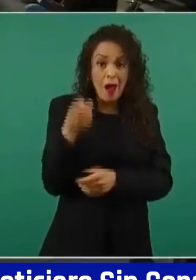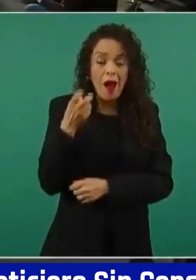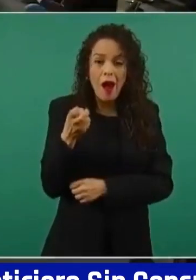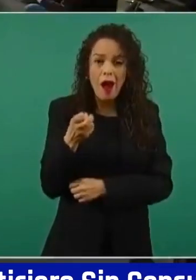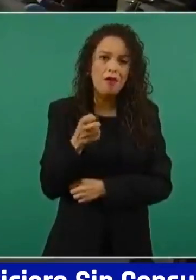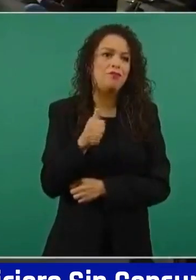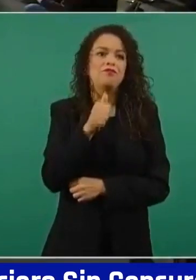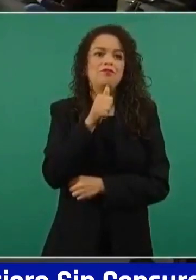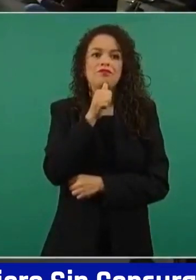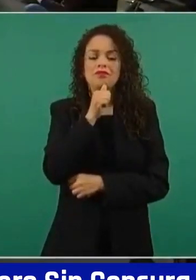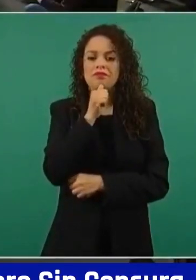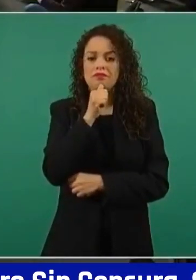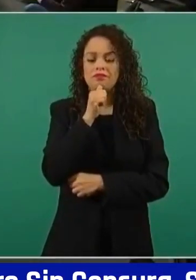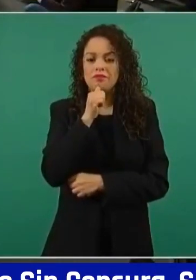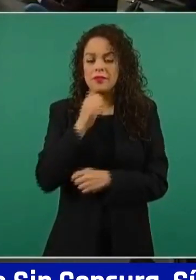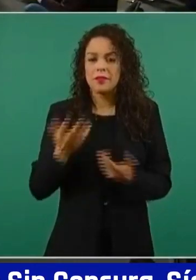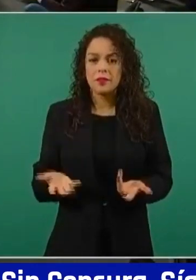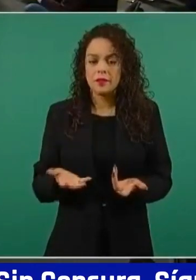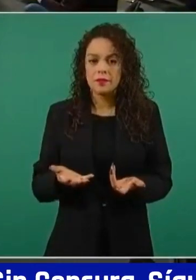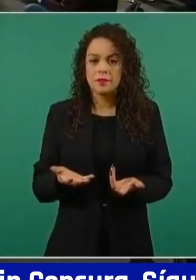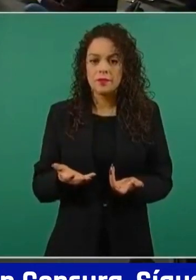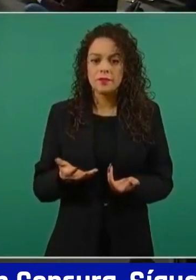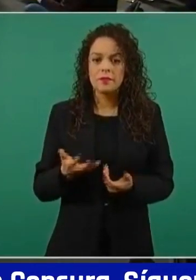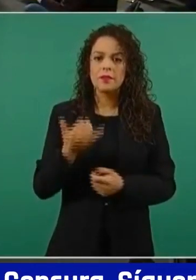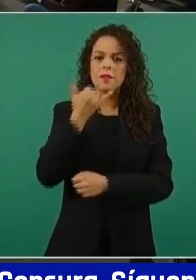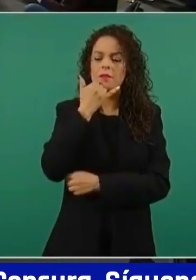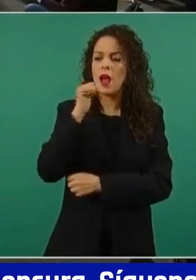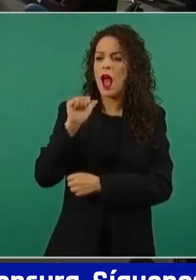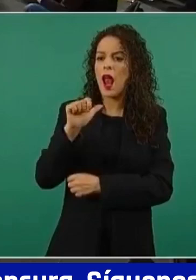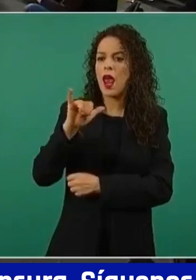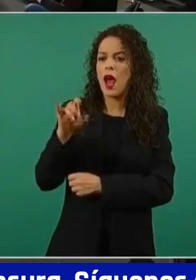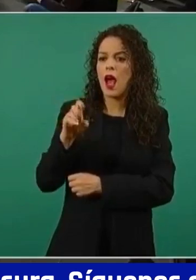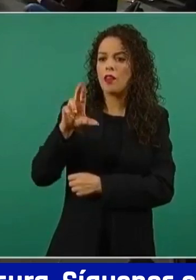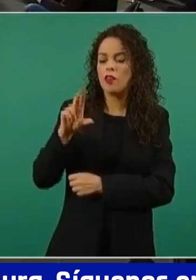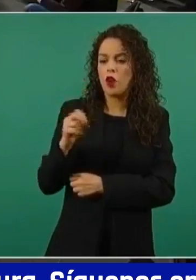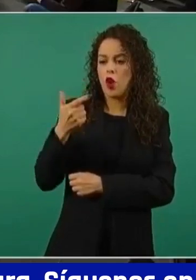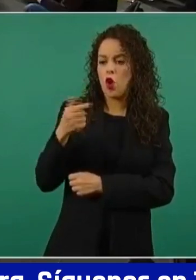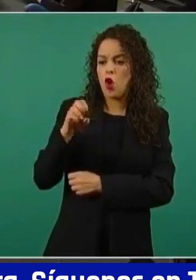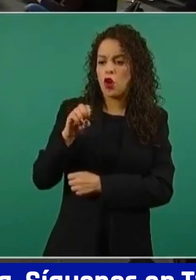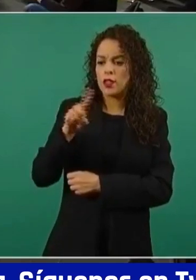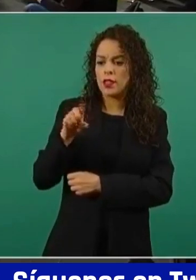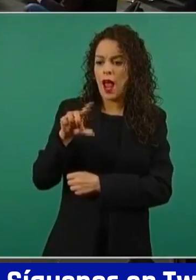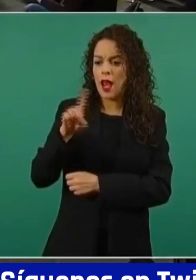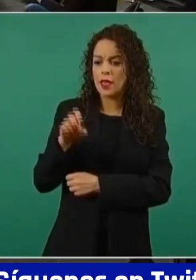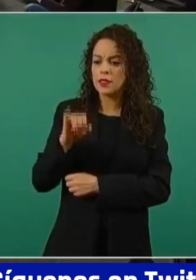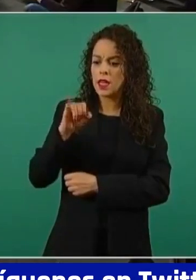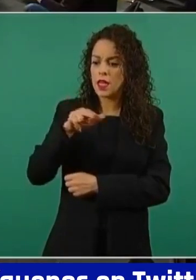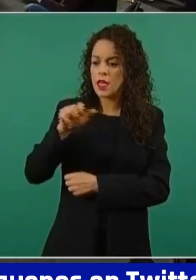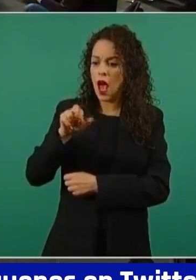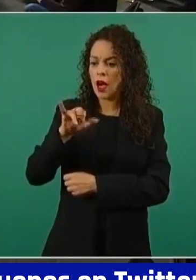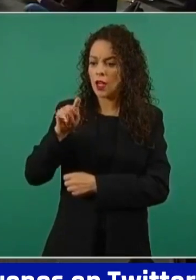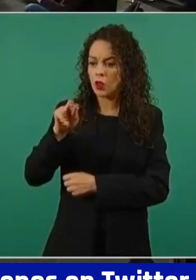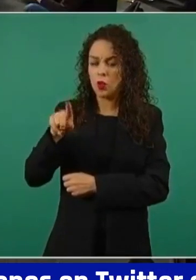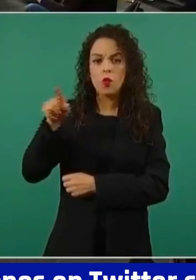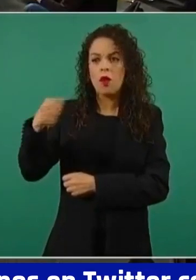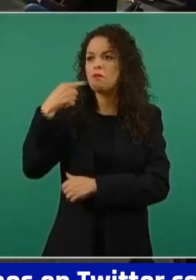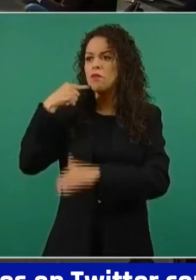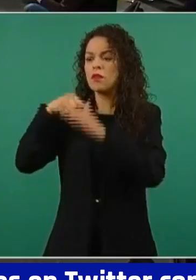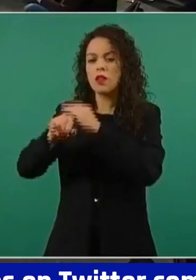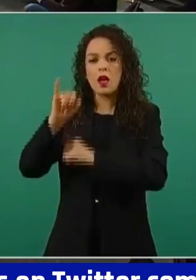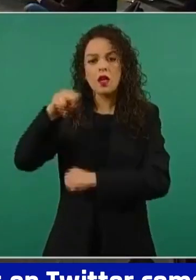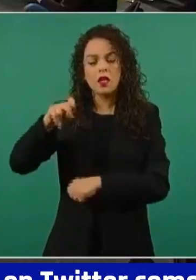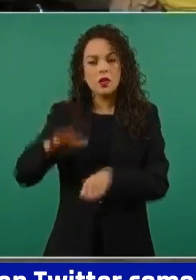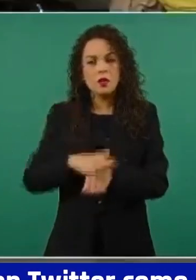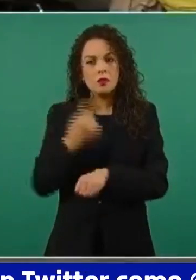El actor, o perdón, el productor Alejandro González Iñárritu, también demandó al INE porque no